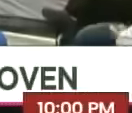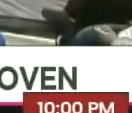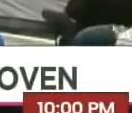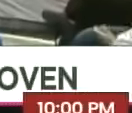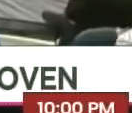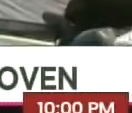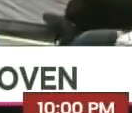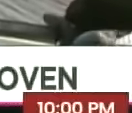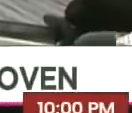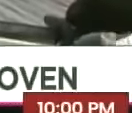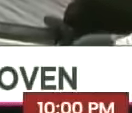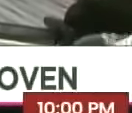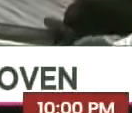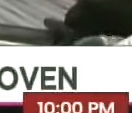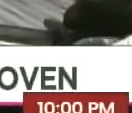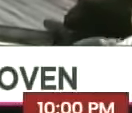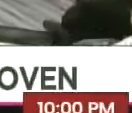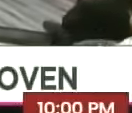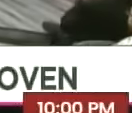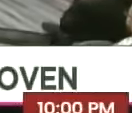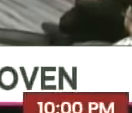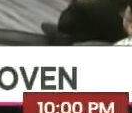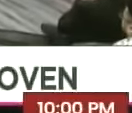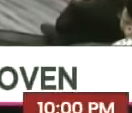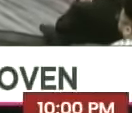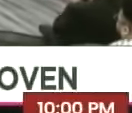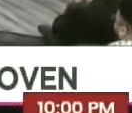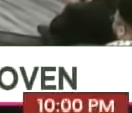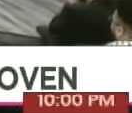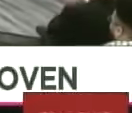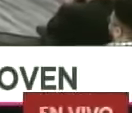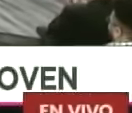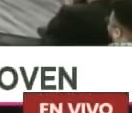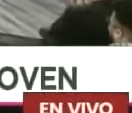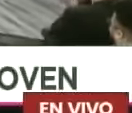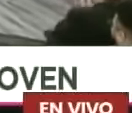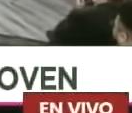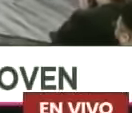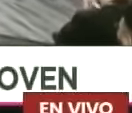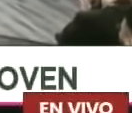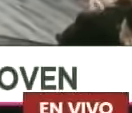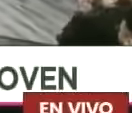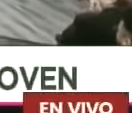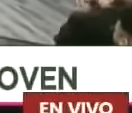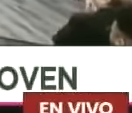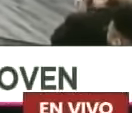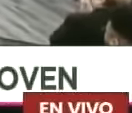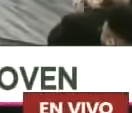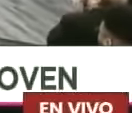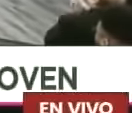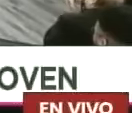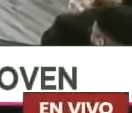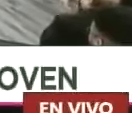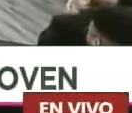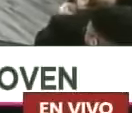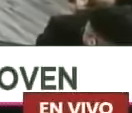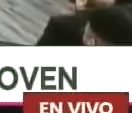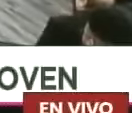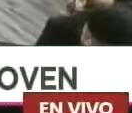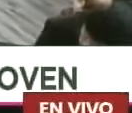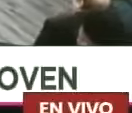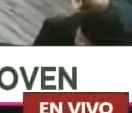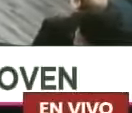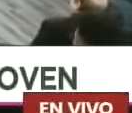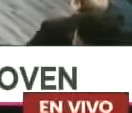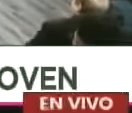Corazón urbano. Tú sabes, Tito. Díselo. Que somos buenos y santo. En el rato no somos tan